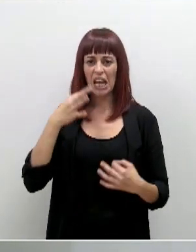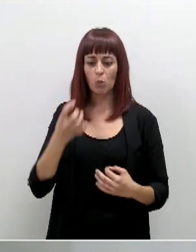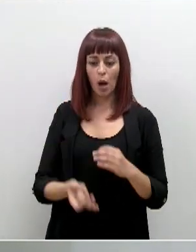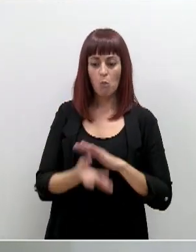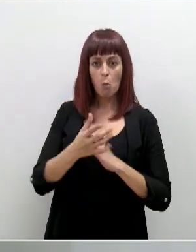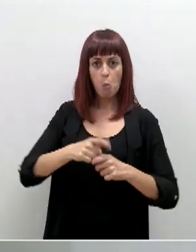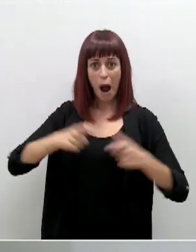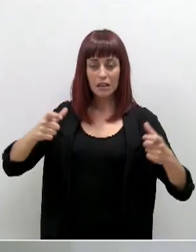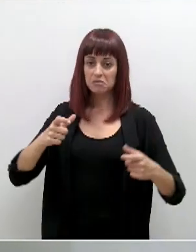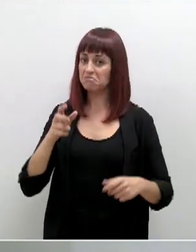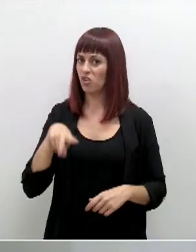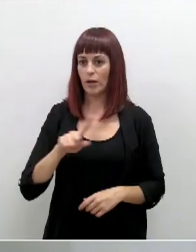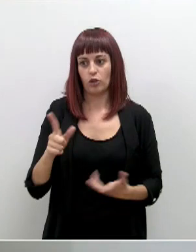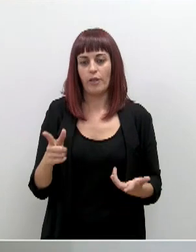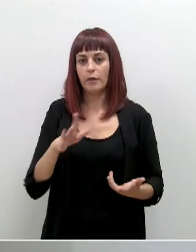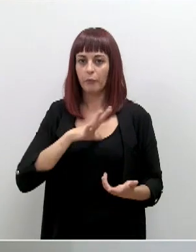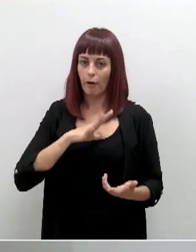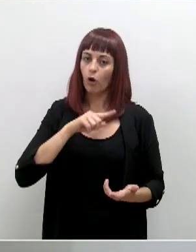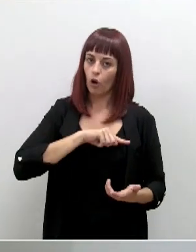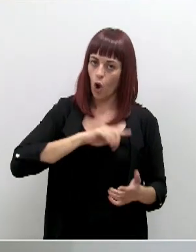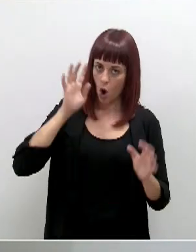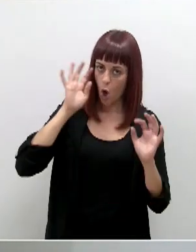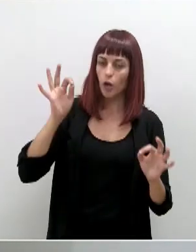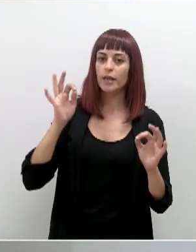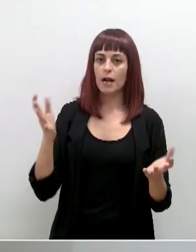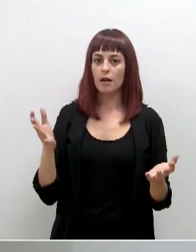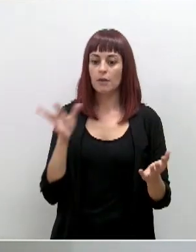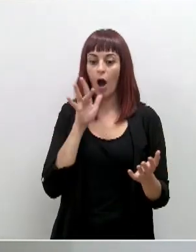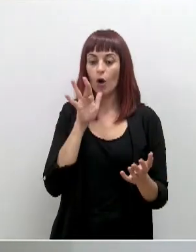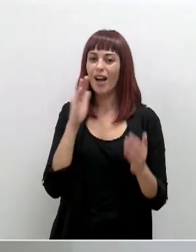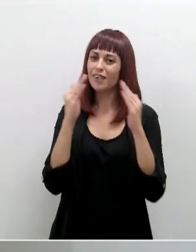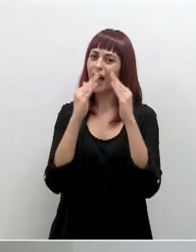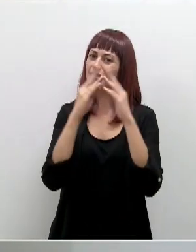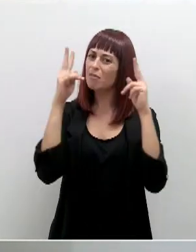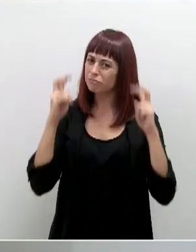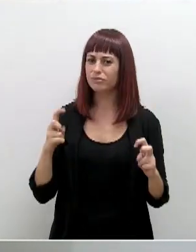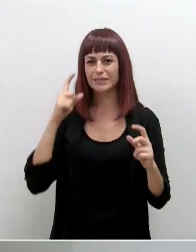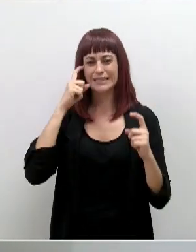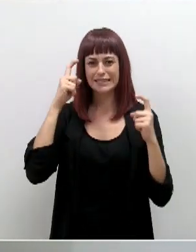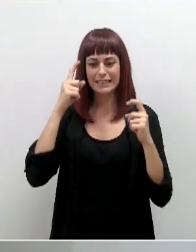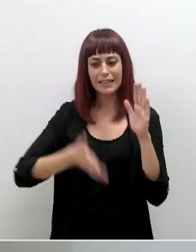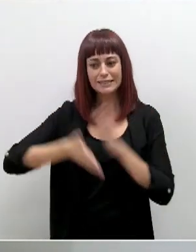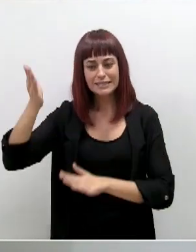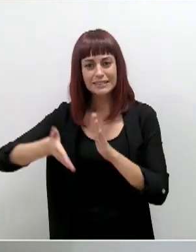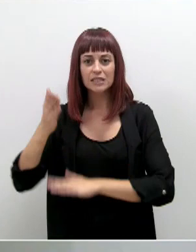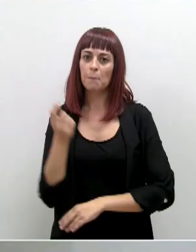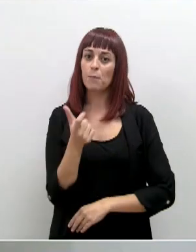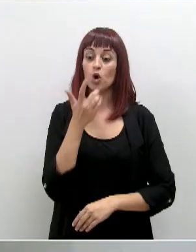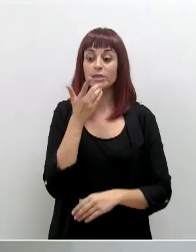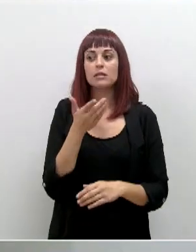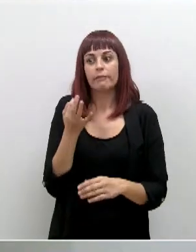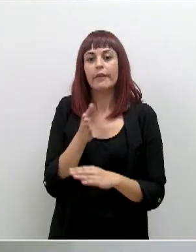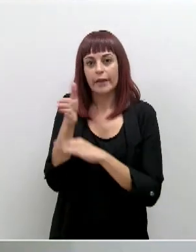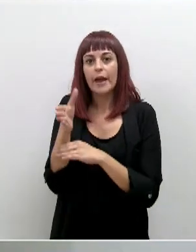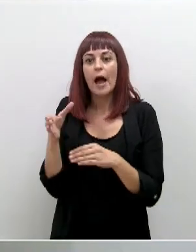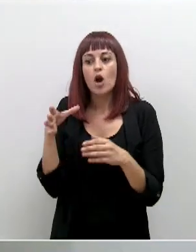nuevos. Entonces, cabeza, sentido común, que ahora mismo la gente se mantenga en la casa lo más posible, que sacamos poco y sé que salir a comprar